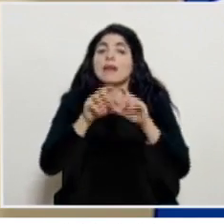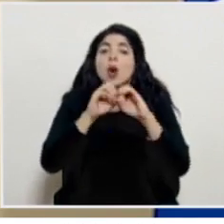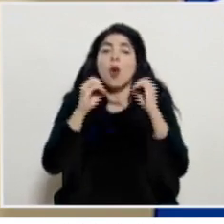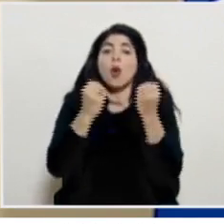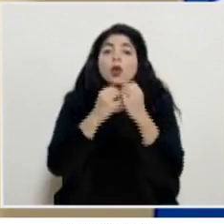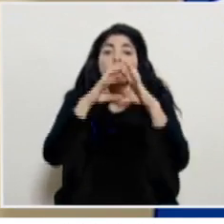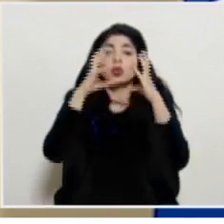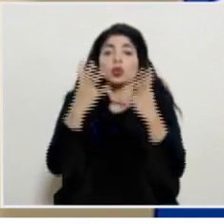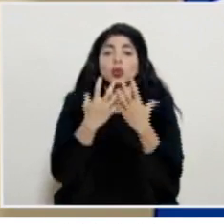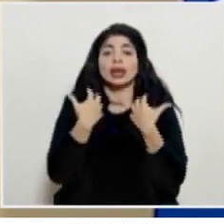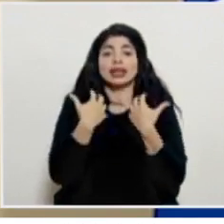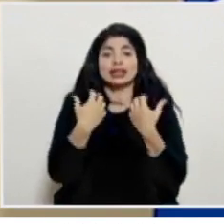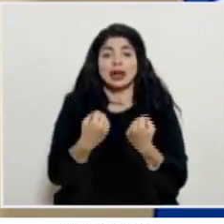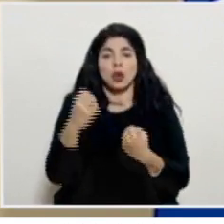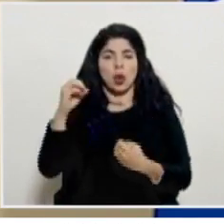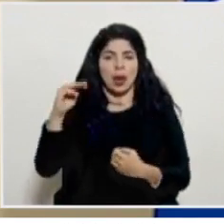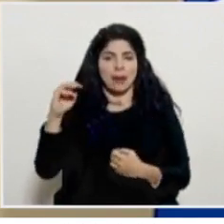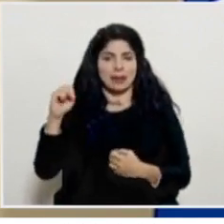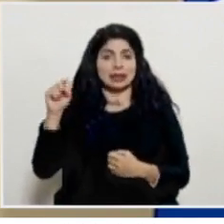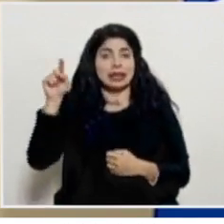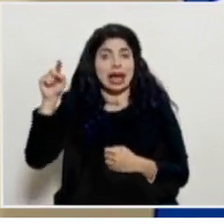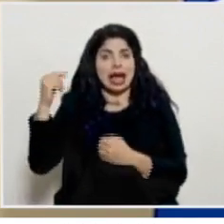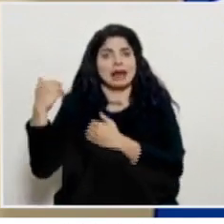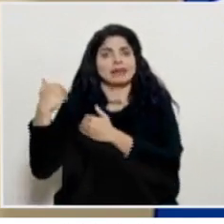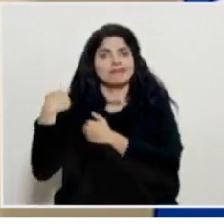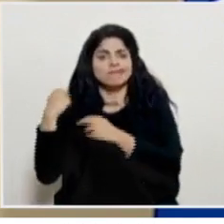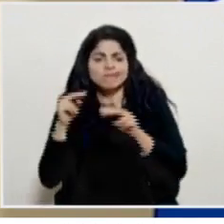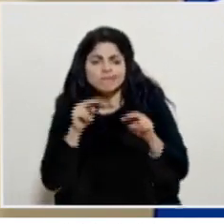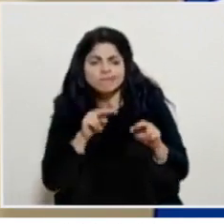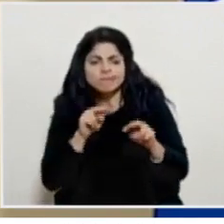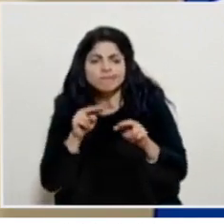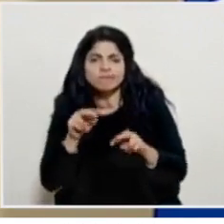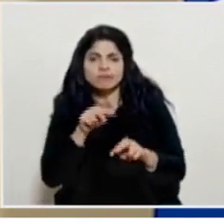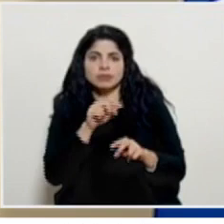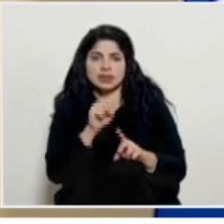Mundial de la Salud, que da seguimiento a toda esta situación.